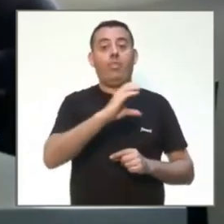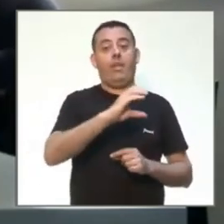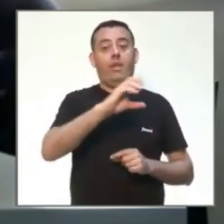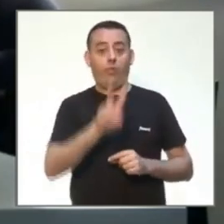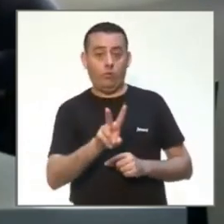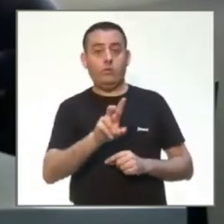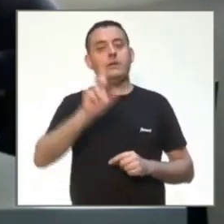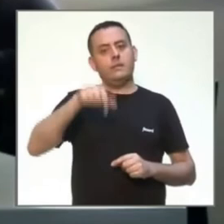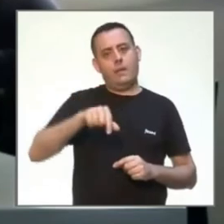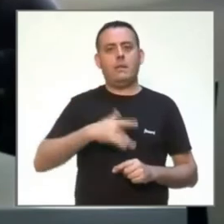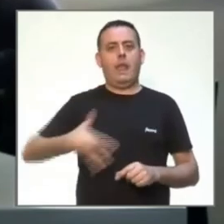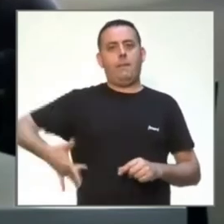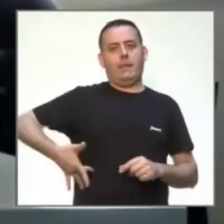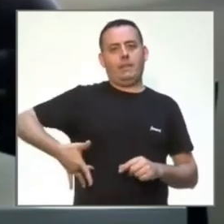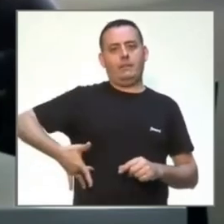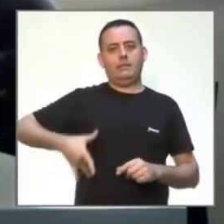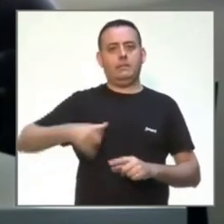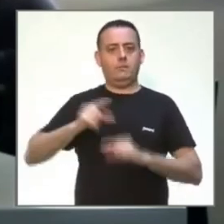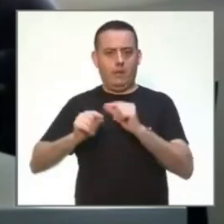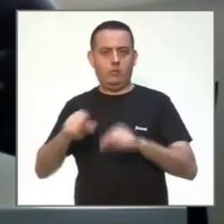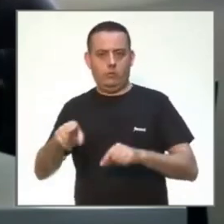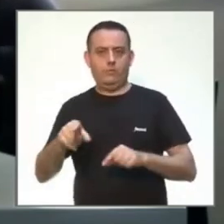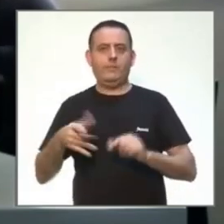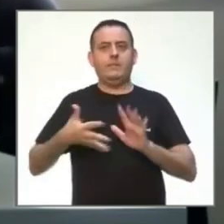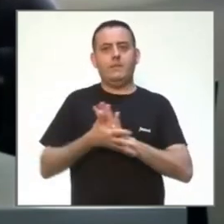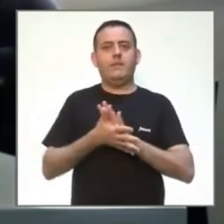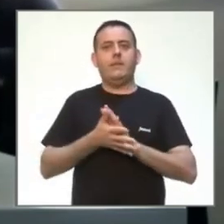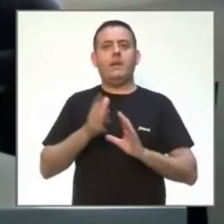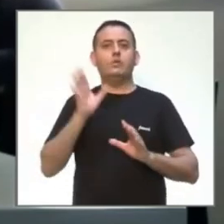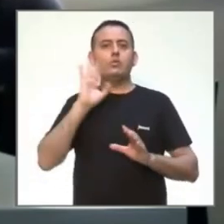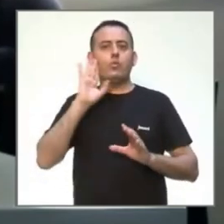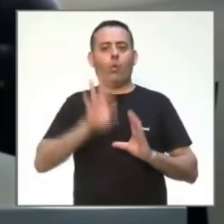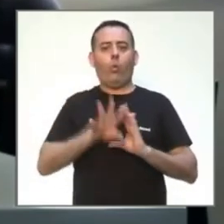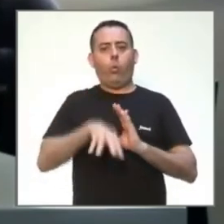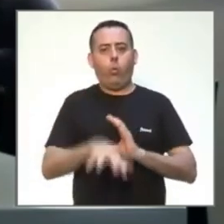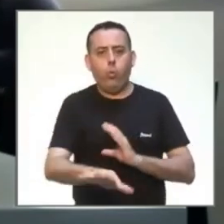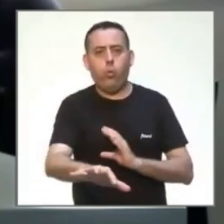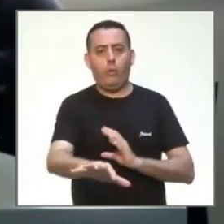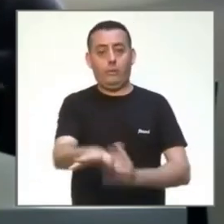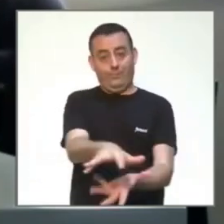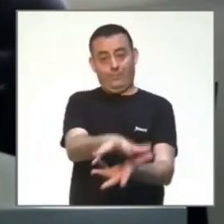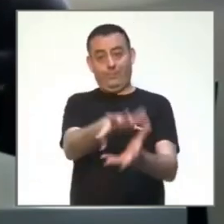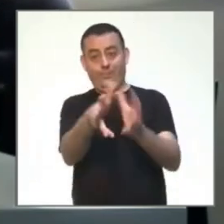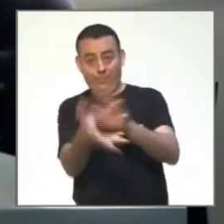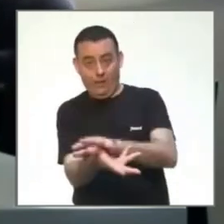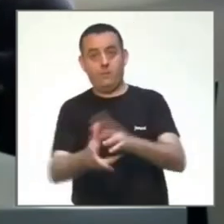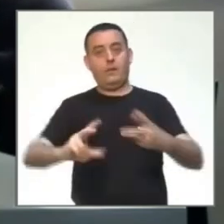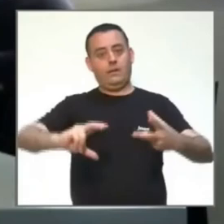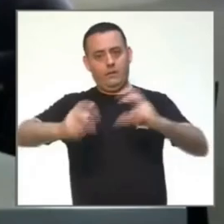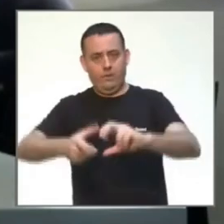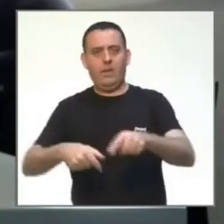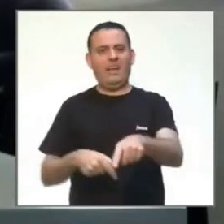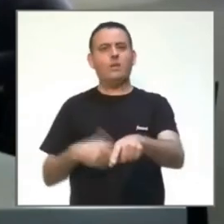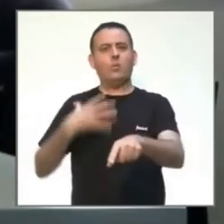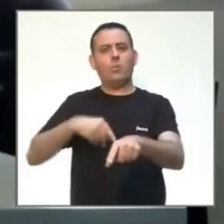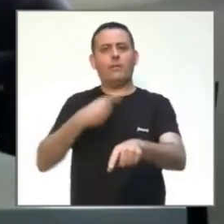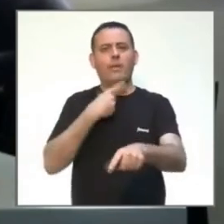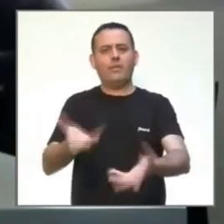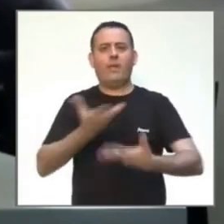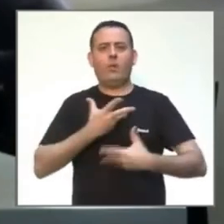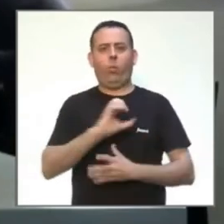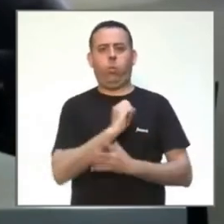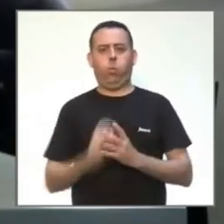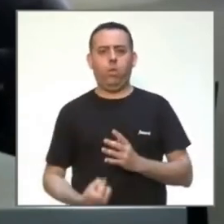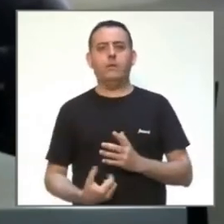primeros generan gastroenteritis en las aguas residuales y regeneradas. A partir de toda esa experiencia que hemos adquirido, nos ha permitido